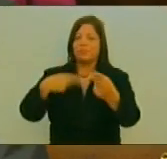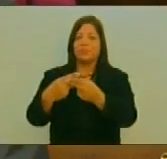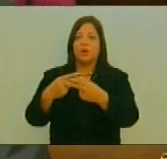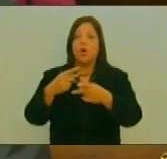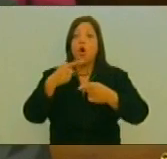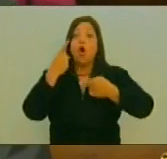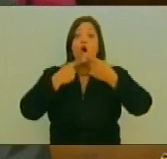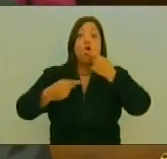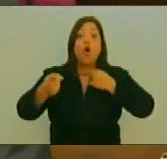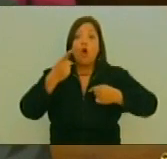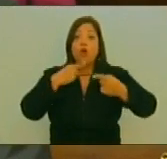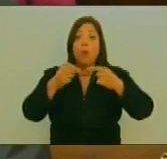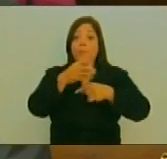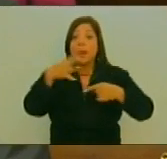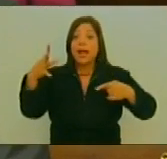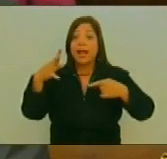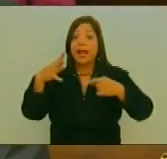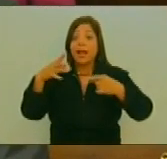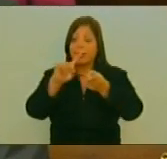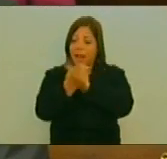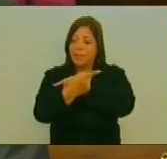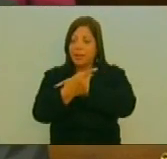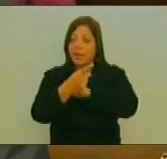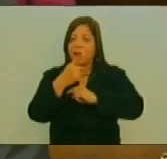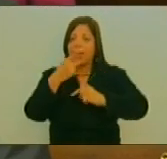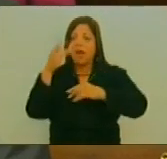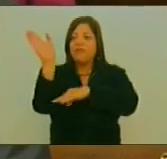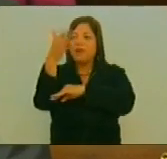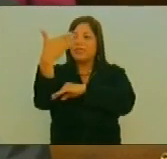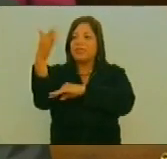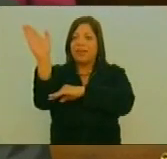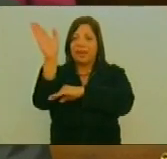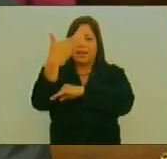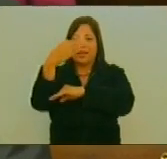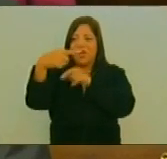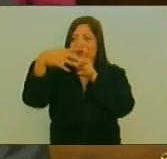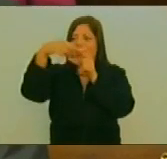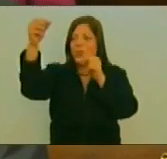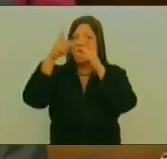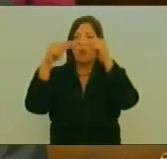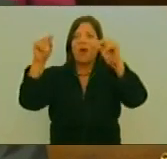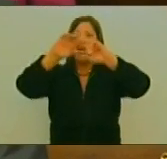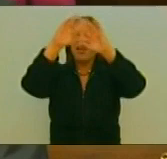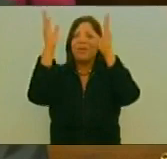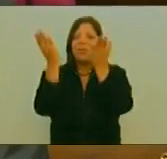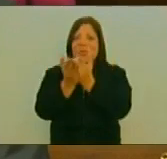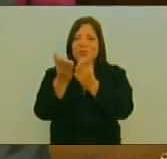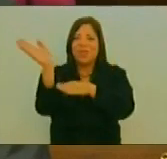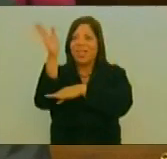color De todas Las banderas Del planeta